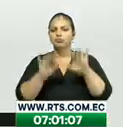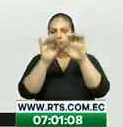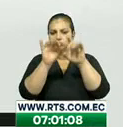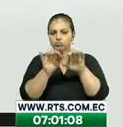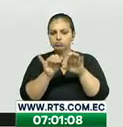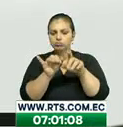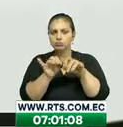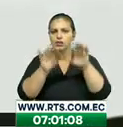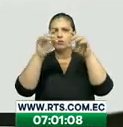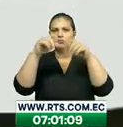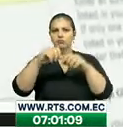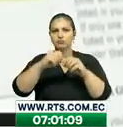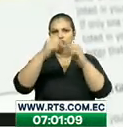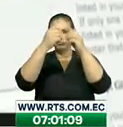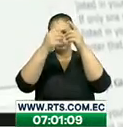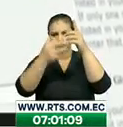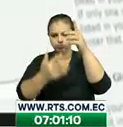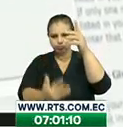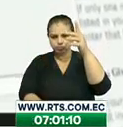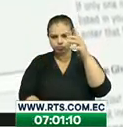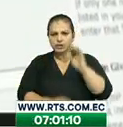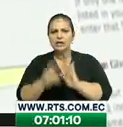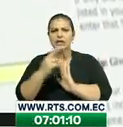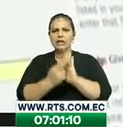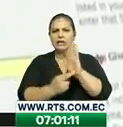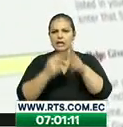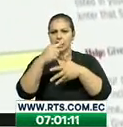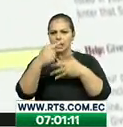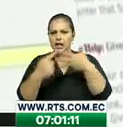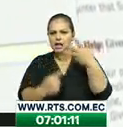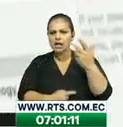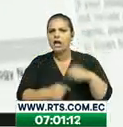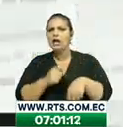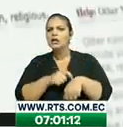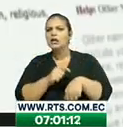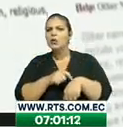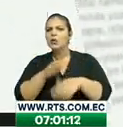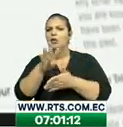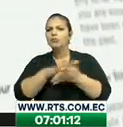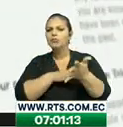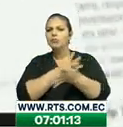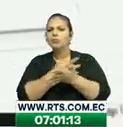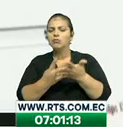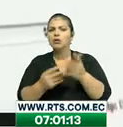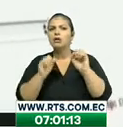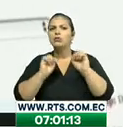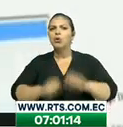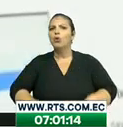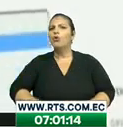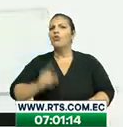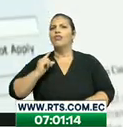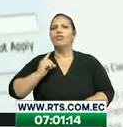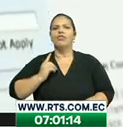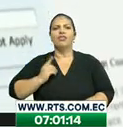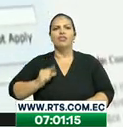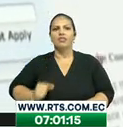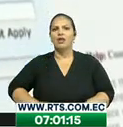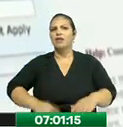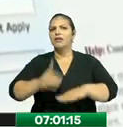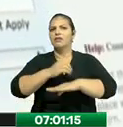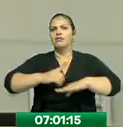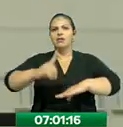de instrucciones que se le da y deberá hacerlo en los horarios establecidos, llenando todos los campos o será descalificado.